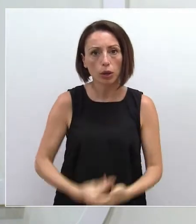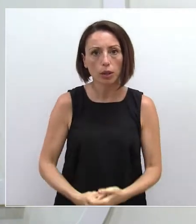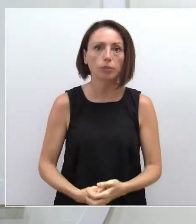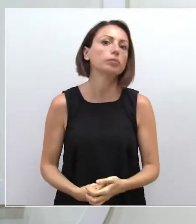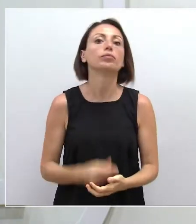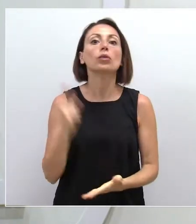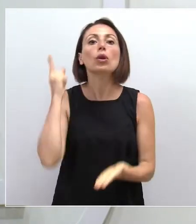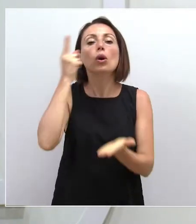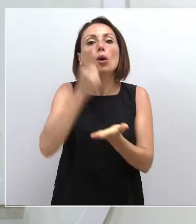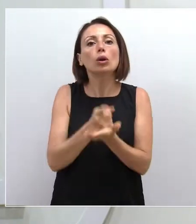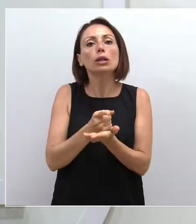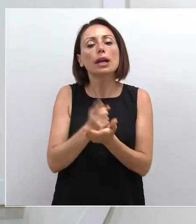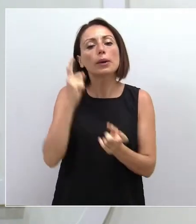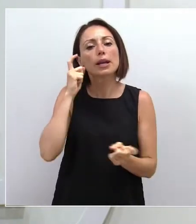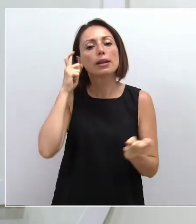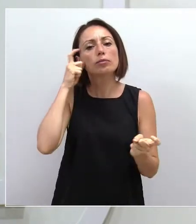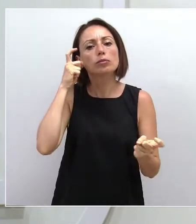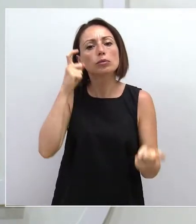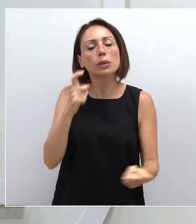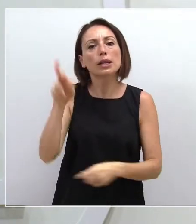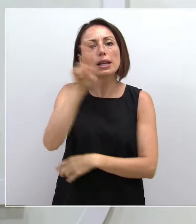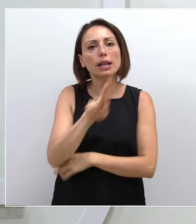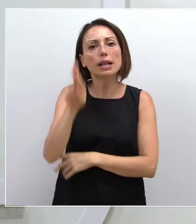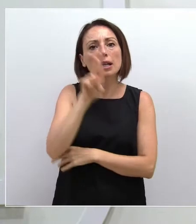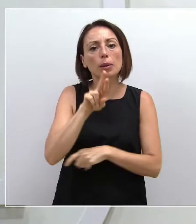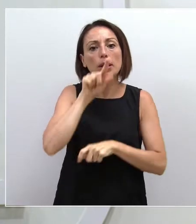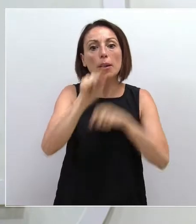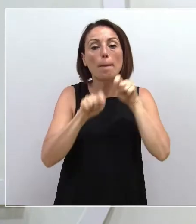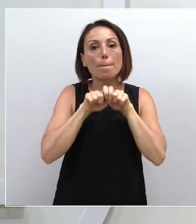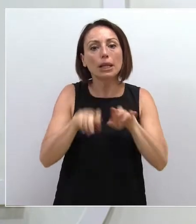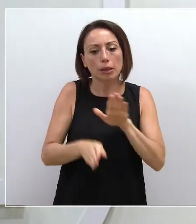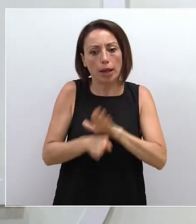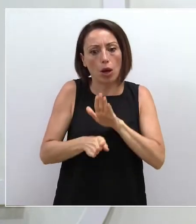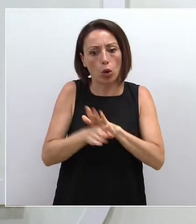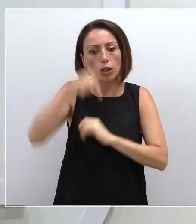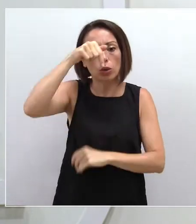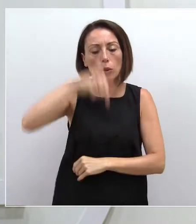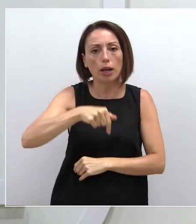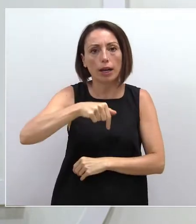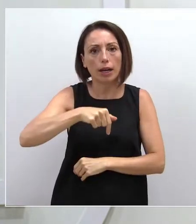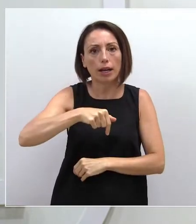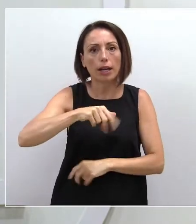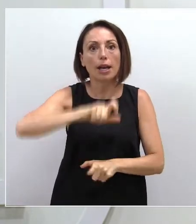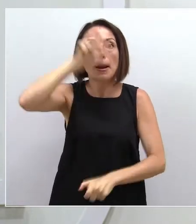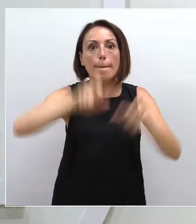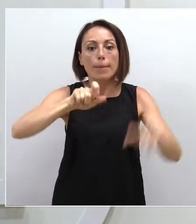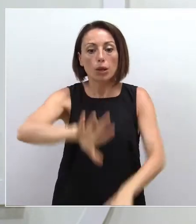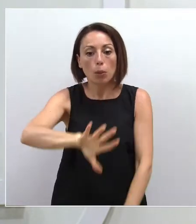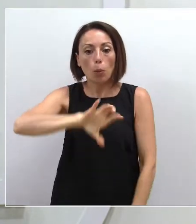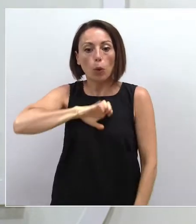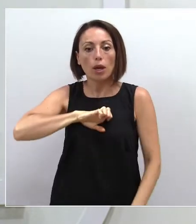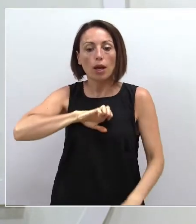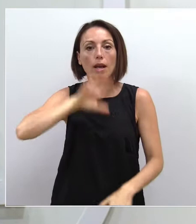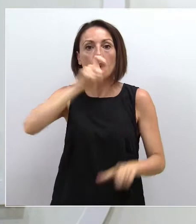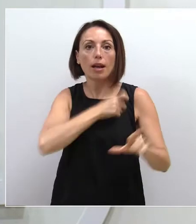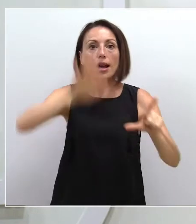Una vez más, debemos insistir en que la pandemia sigue entre nosotros. El aumento de casos diagnosticados en nuestro país